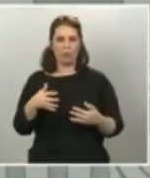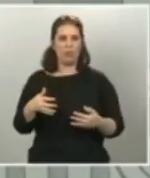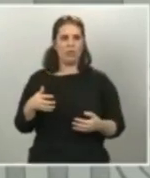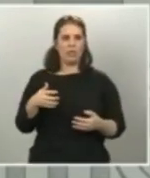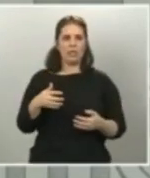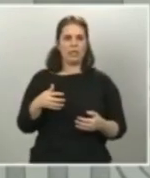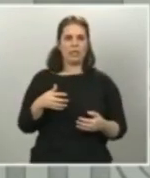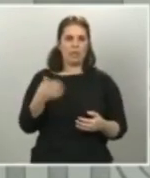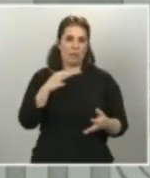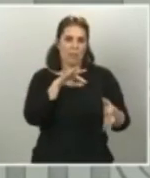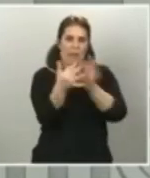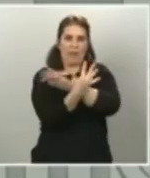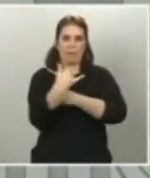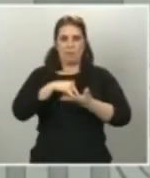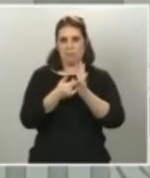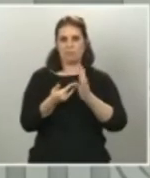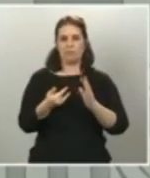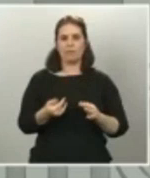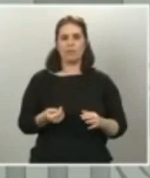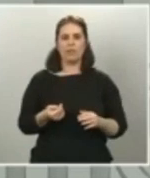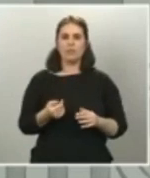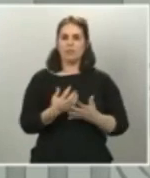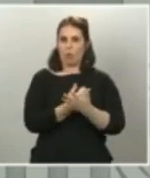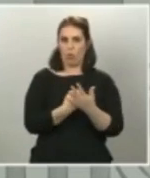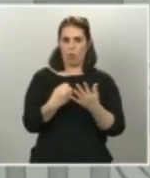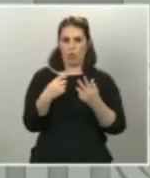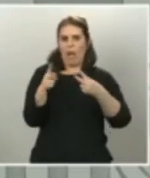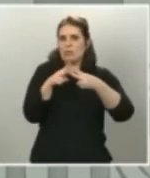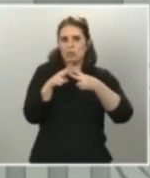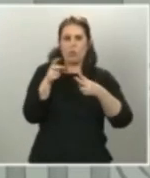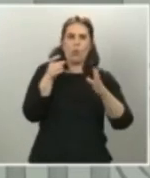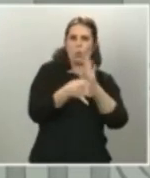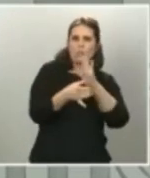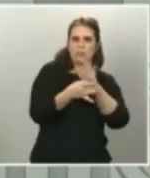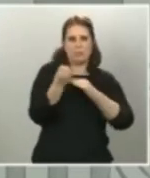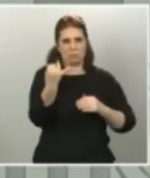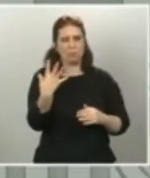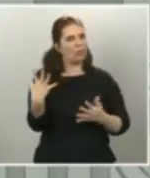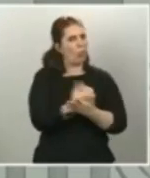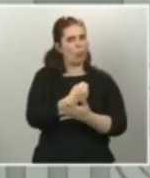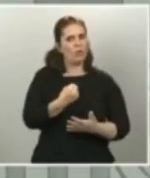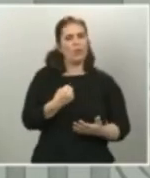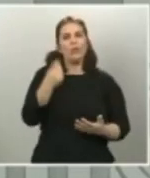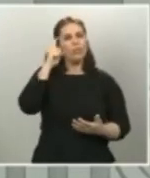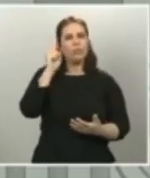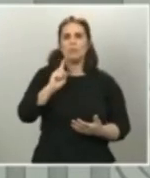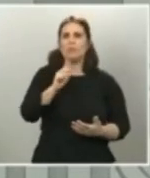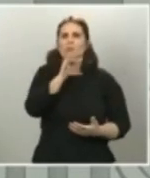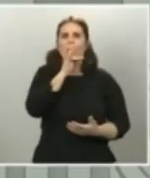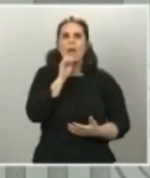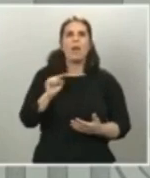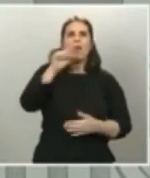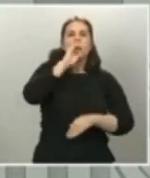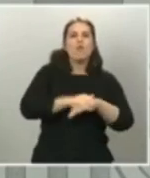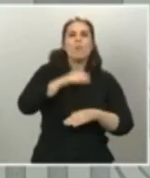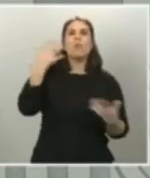y hay que hacer también un análisis cualitativo de cómo está la situación. Por tanto, no podemos saber a fecha de hoy todavía qué comunidades autónomas cumplan estos requisitos y lo iremos